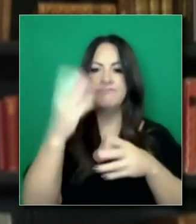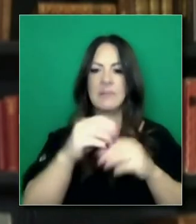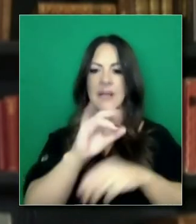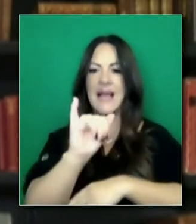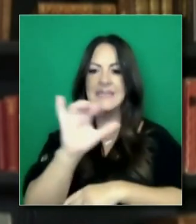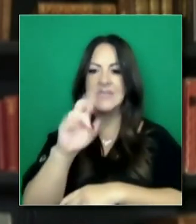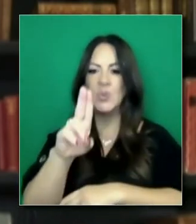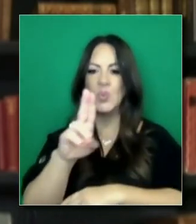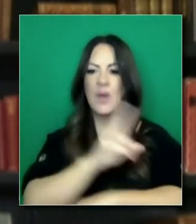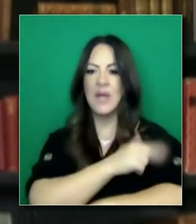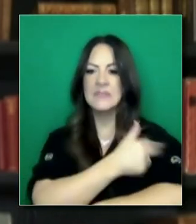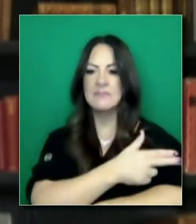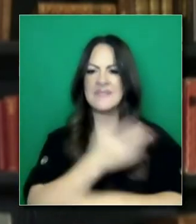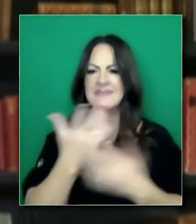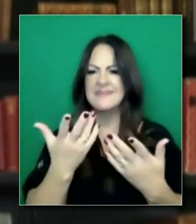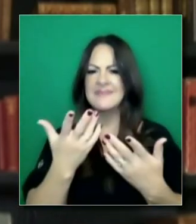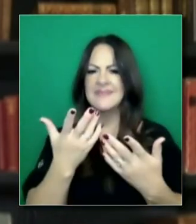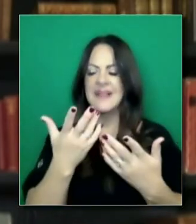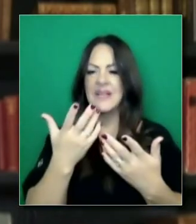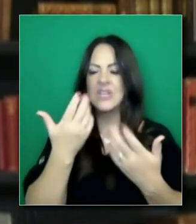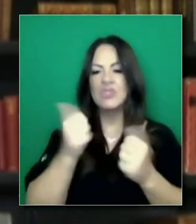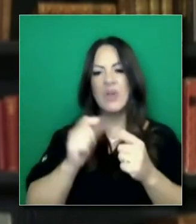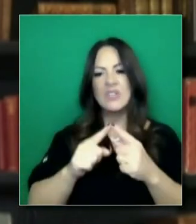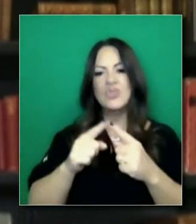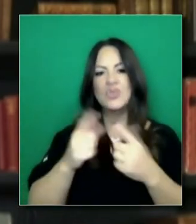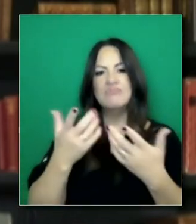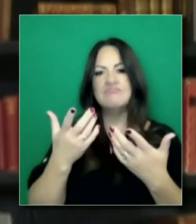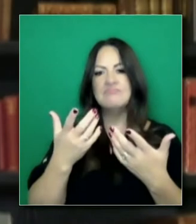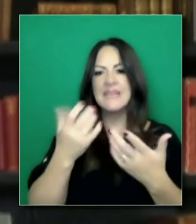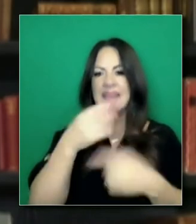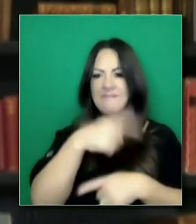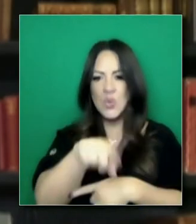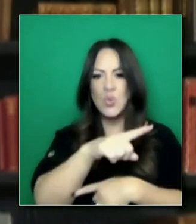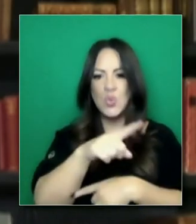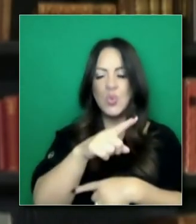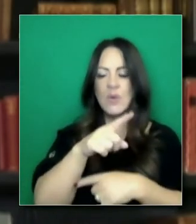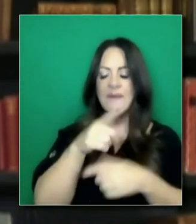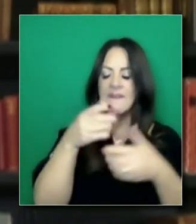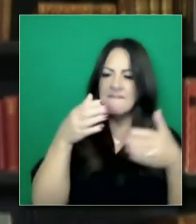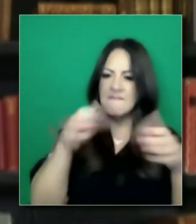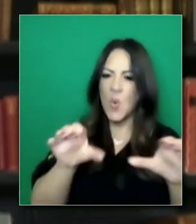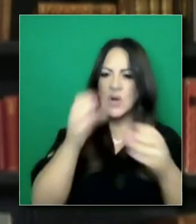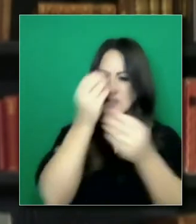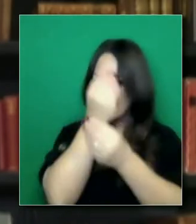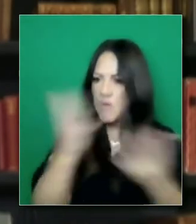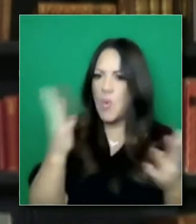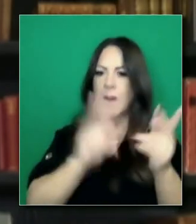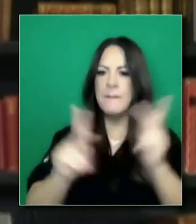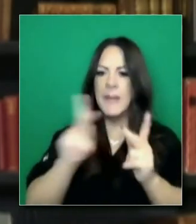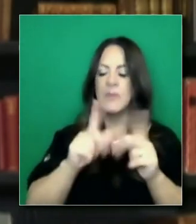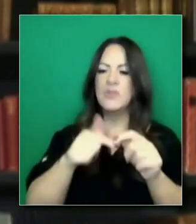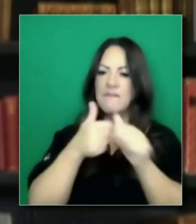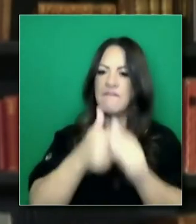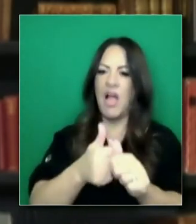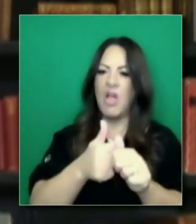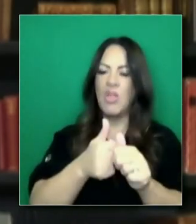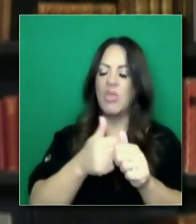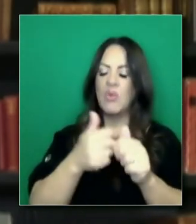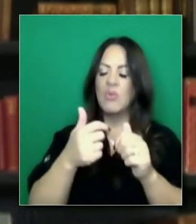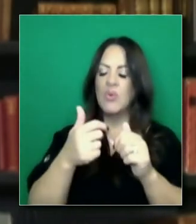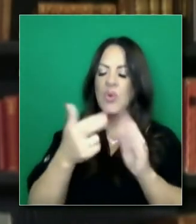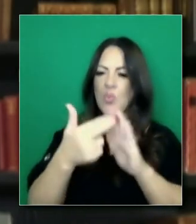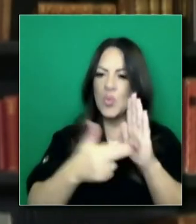de camas, en cuidado intensivo. Yo no sé qué más evidencia necesitan. La idea es salvar vidas. Es algo noble y es lo correcto que hay que hacer.